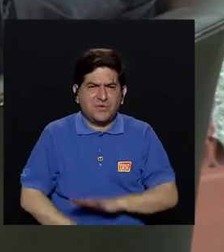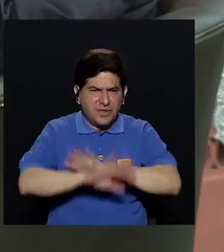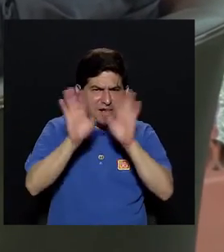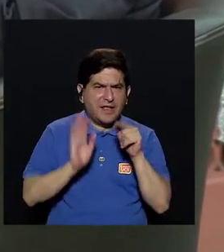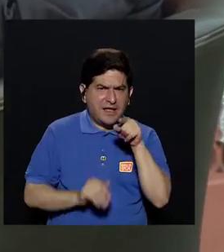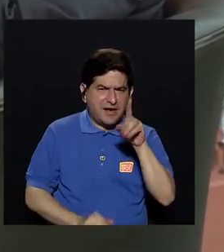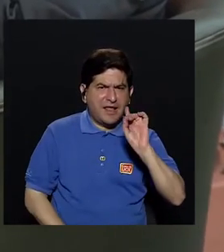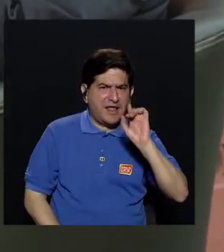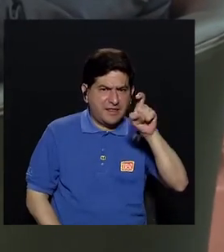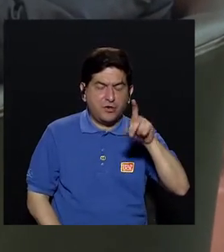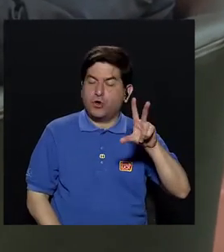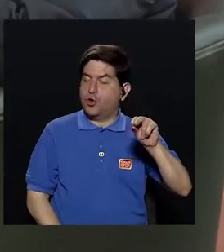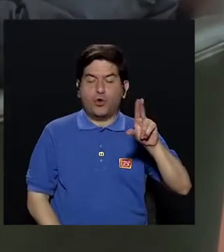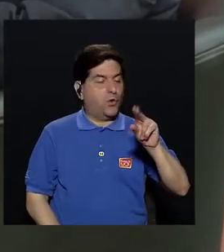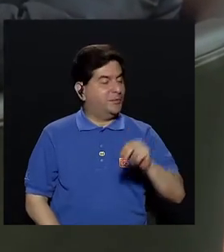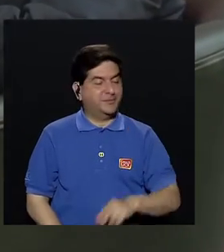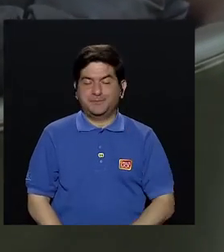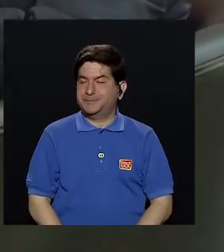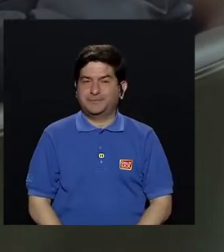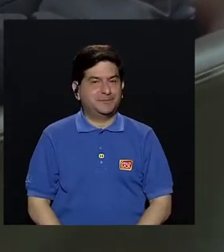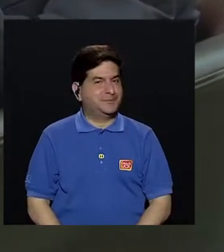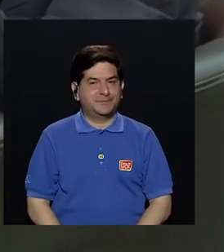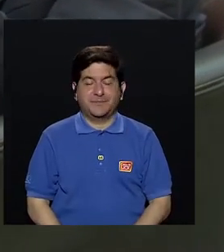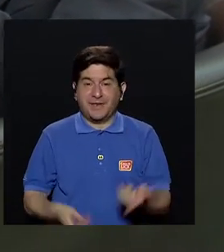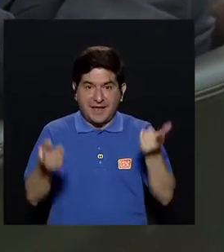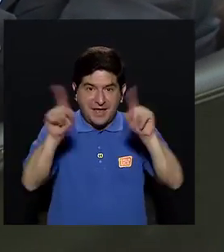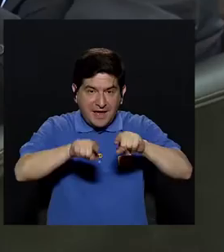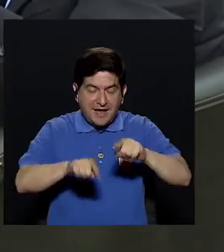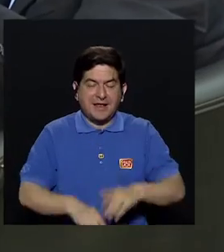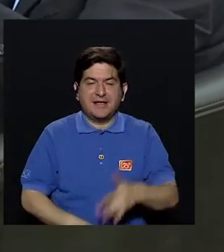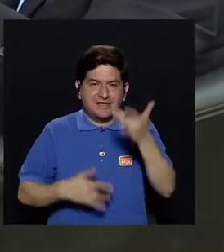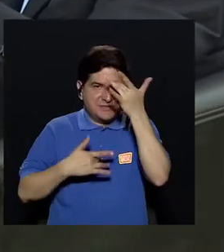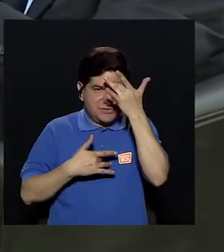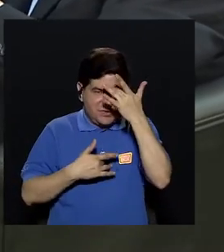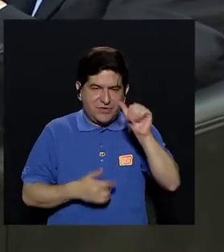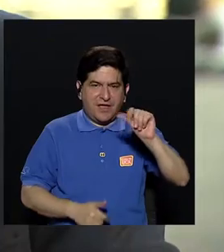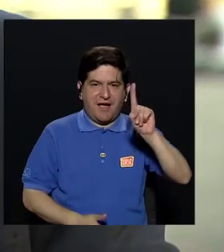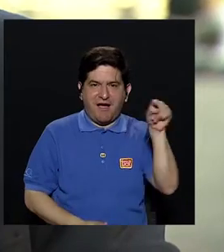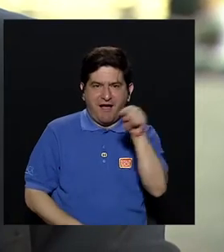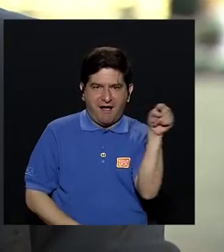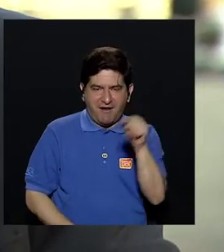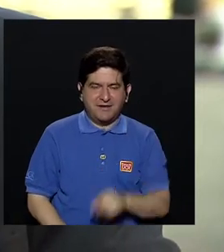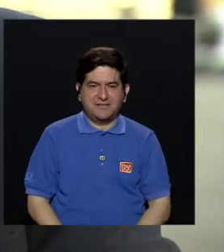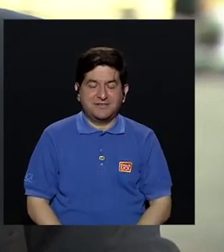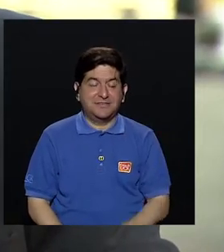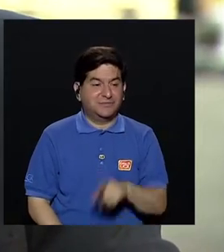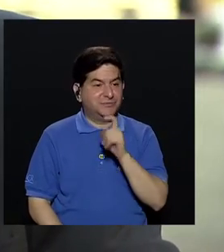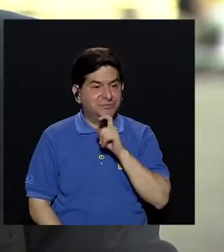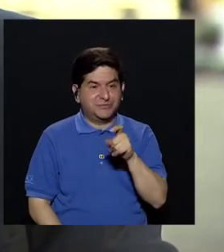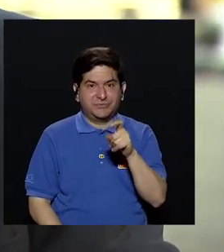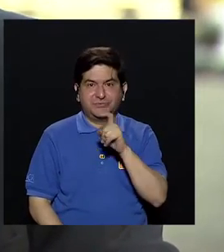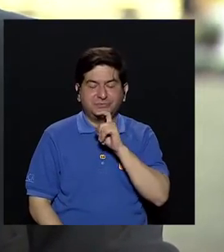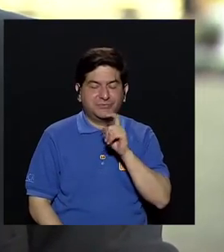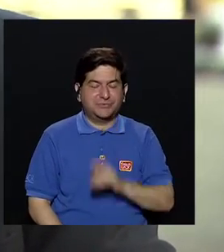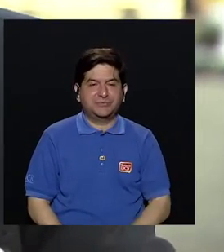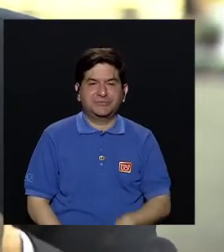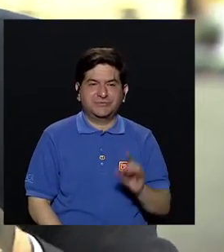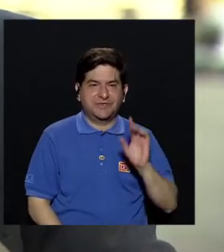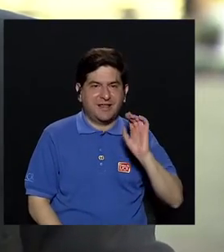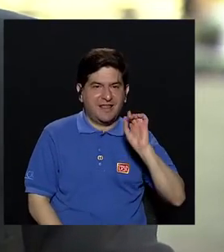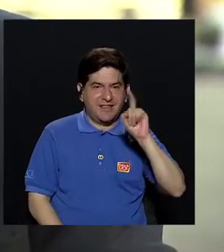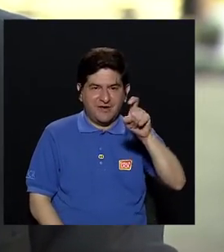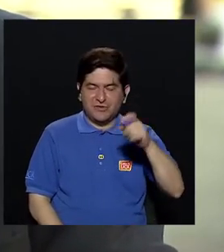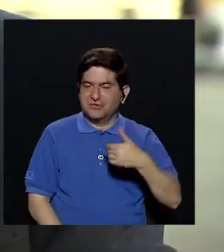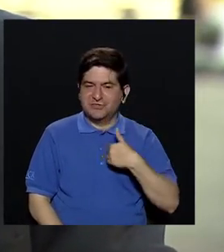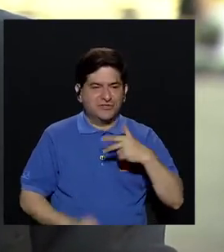objetiva al diagnóstico? No, justamente en el caso de la enfermedad de Alzheimer es la más difícil de diagnosticar porque